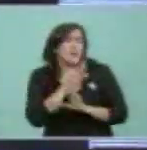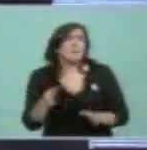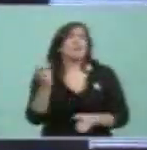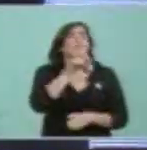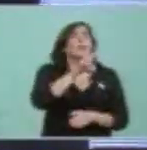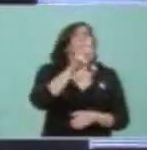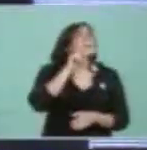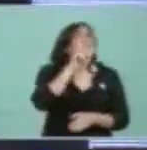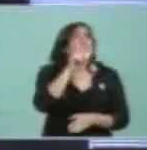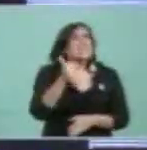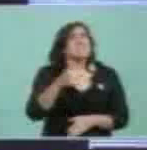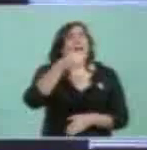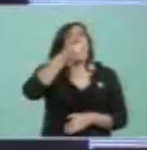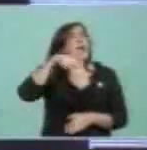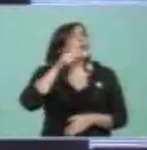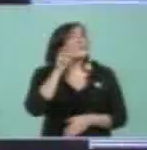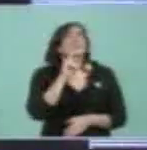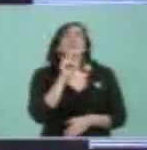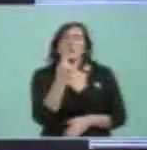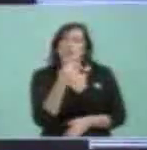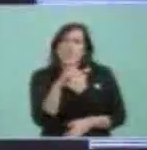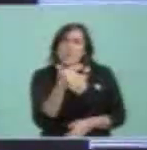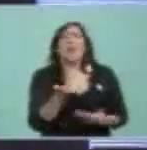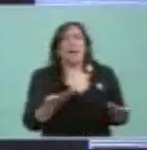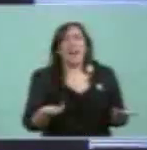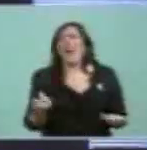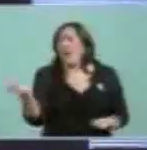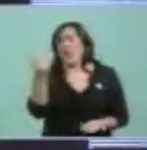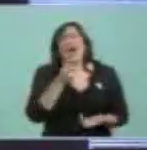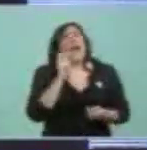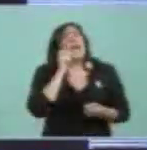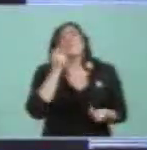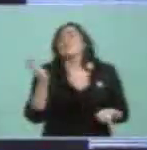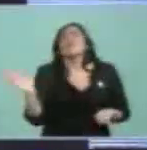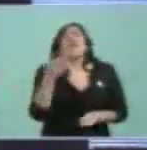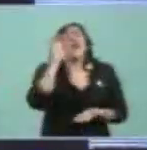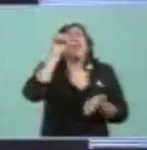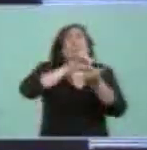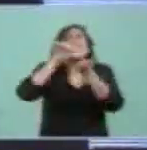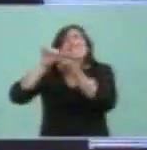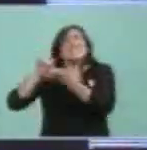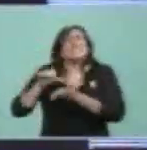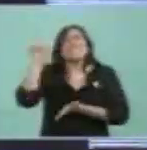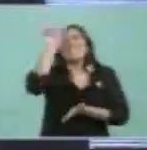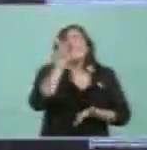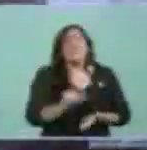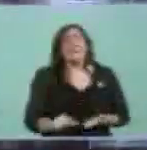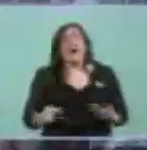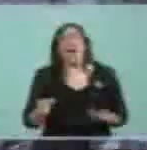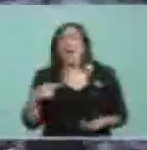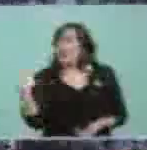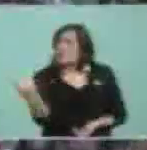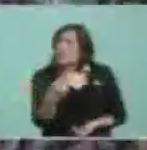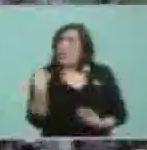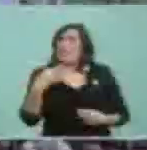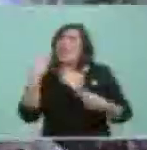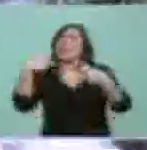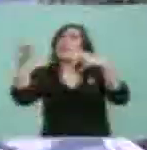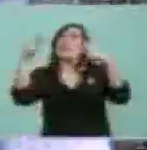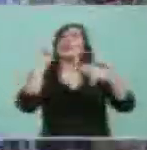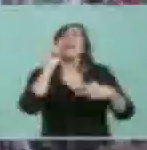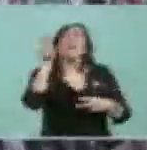Hermosa. La Argentina, muchachos, ustedes no saben el país que tenemos, por Dios. Hay que darse una vuelta nomás por ahí